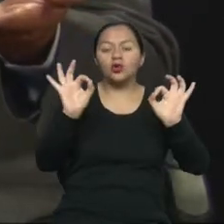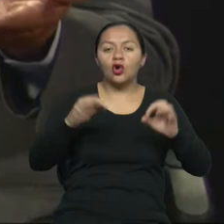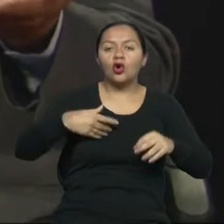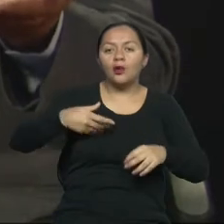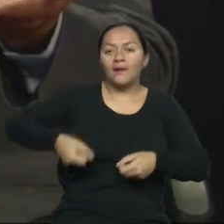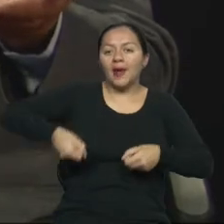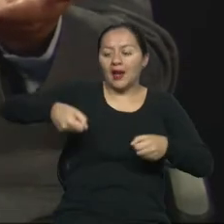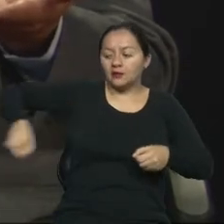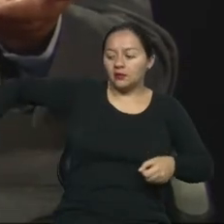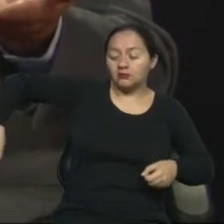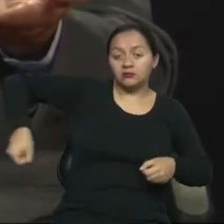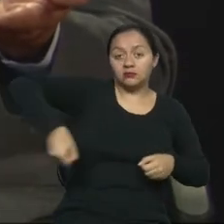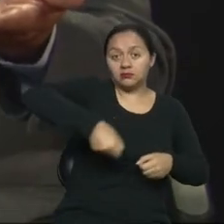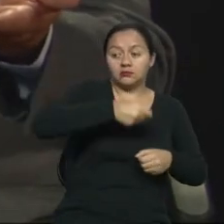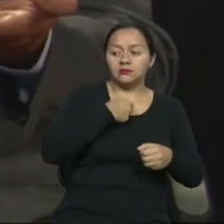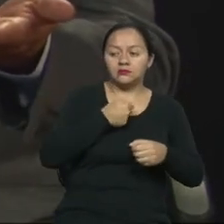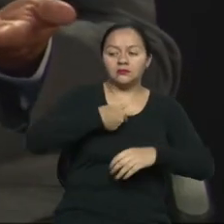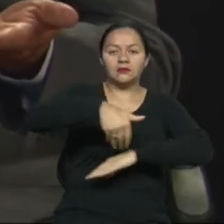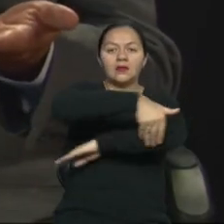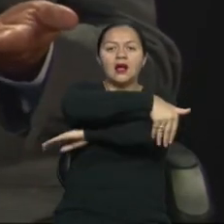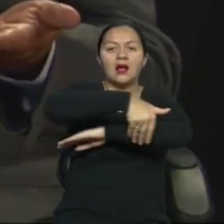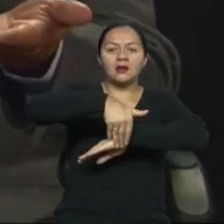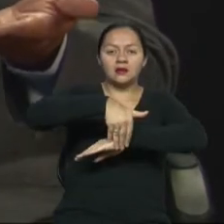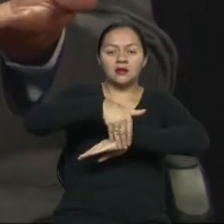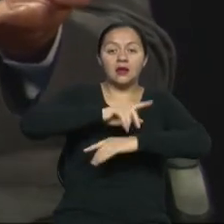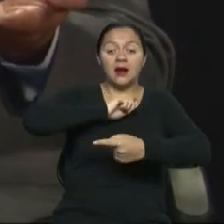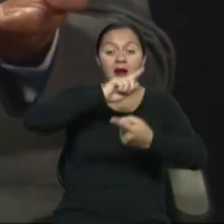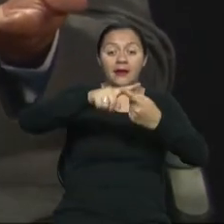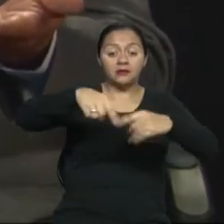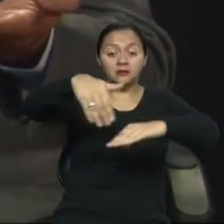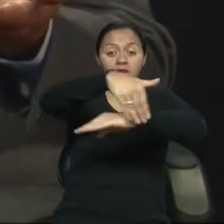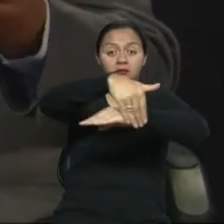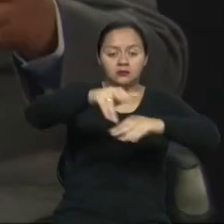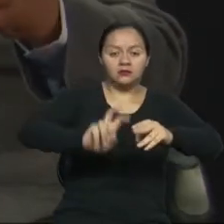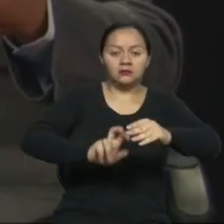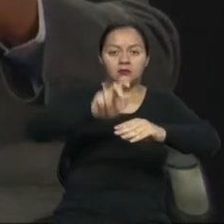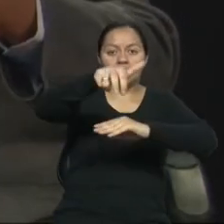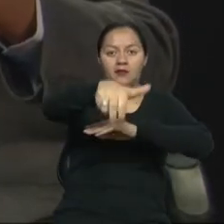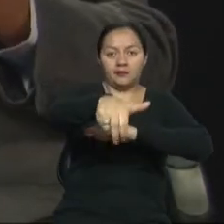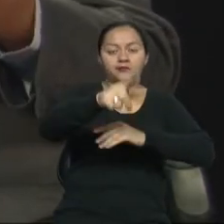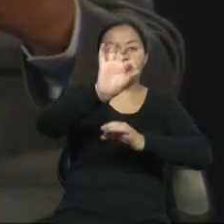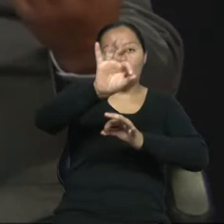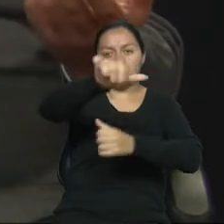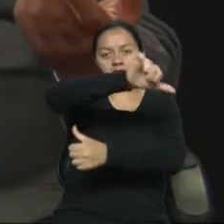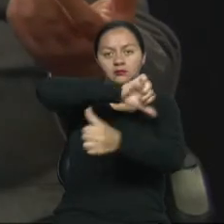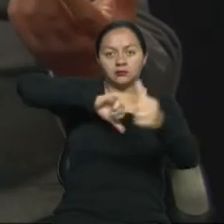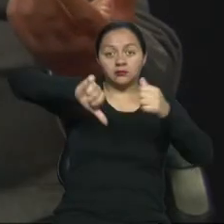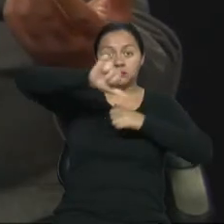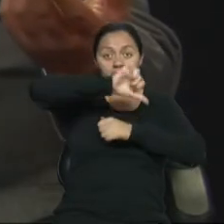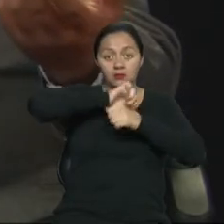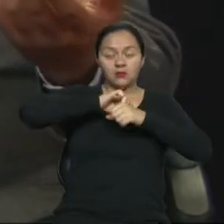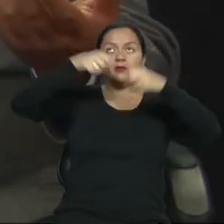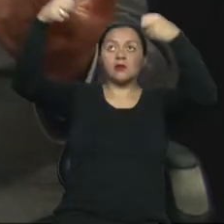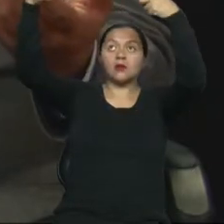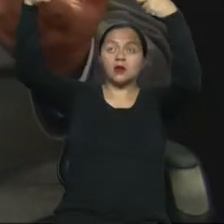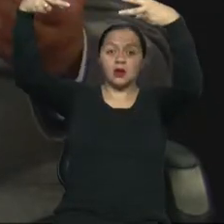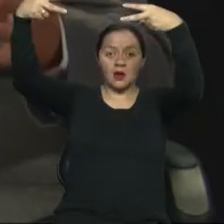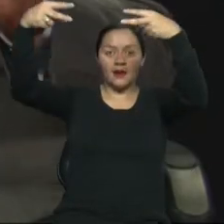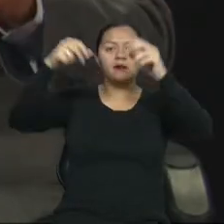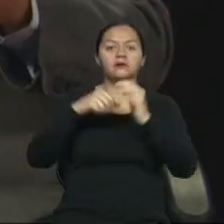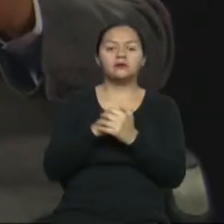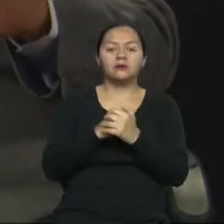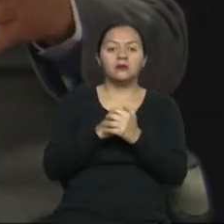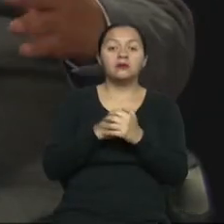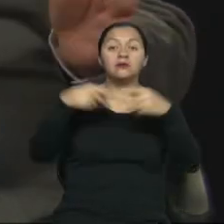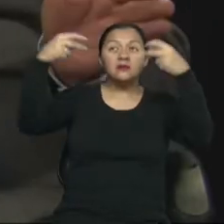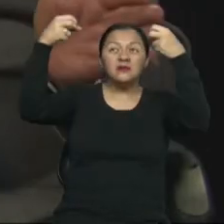tranquilamente desde la calle hasta la acera. Y viceversa. Esta debe estar señalizada con bandas podotáctiles.